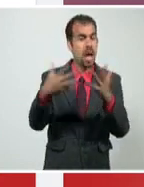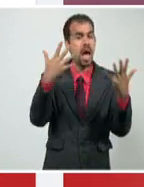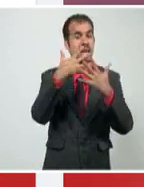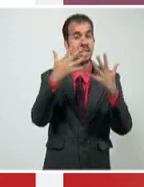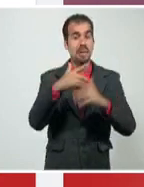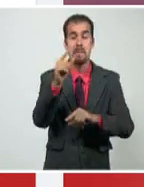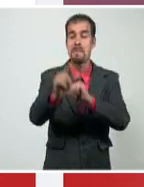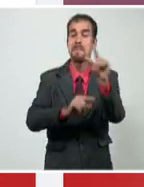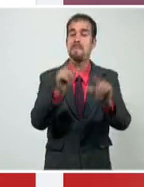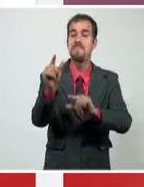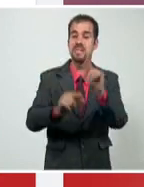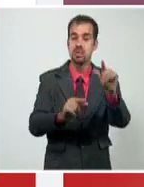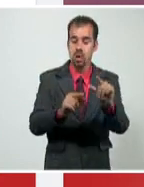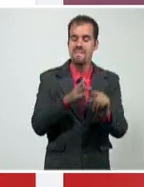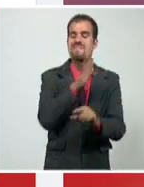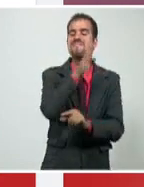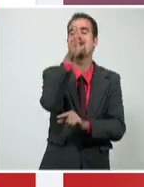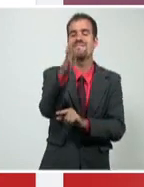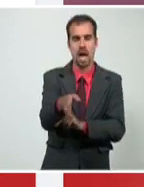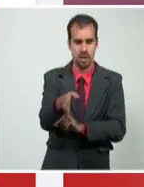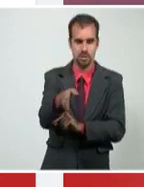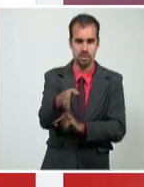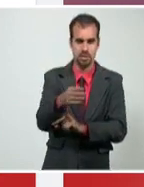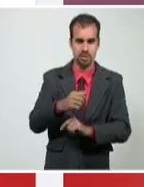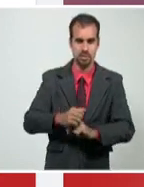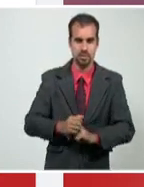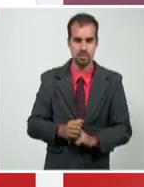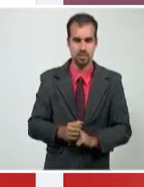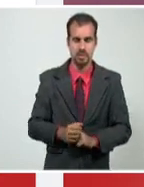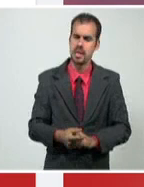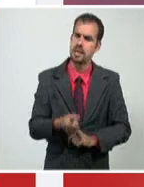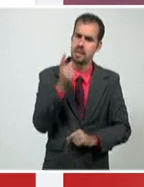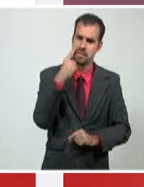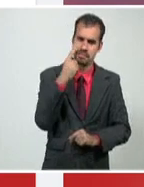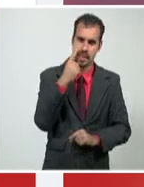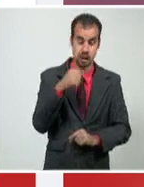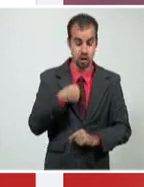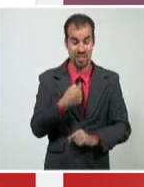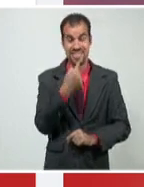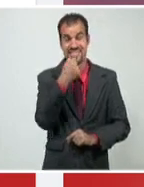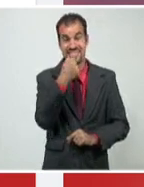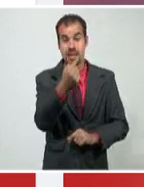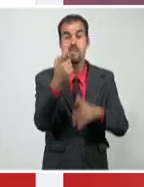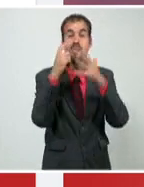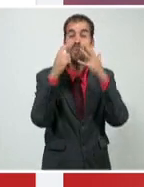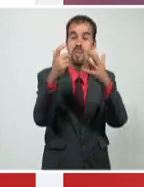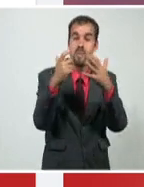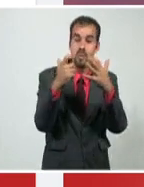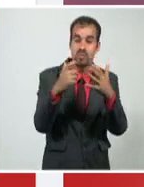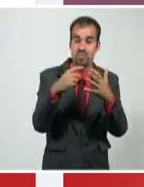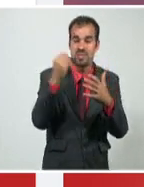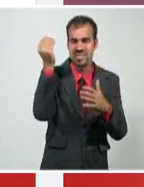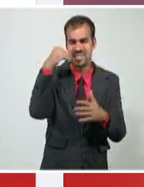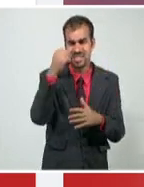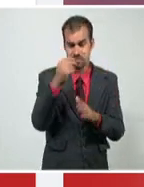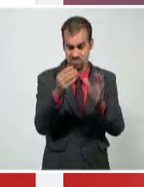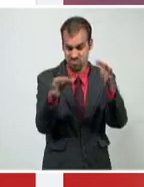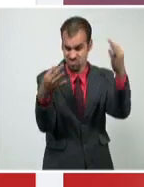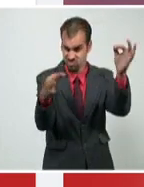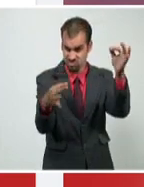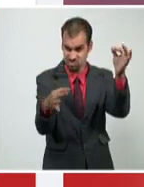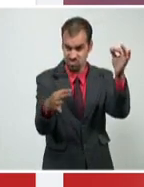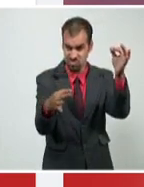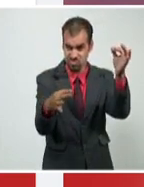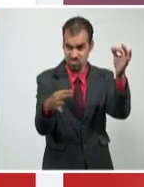físicas que van allí. Tania, te decía que lo importante a los efectos de ese documento